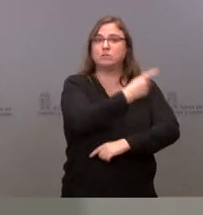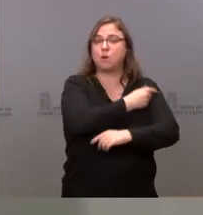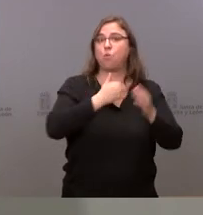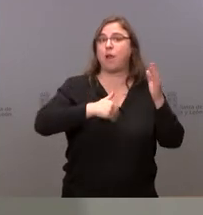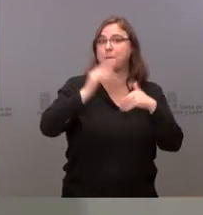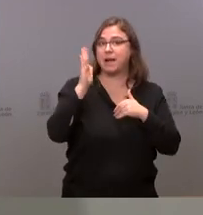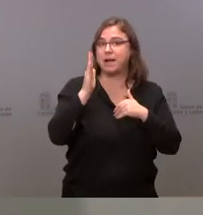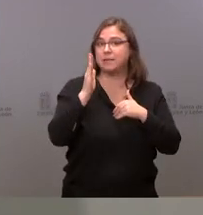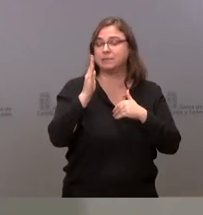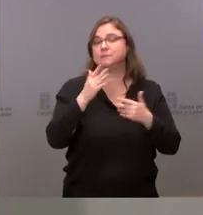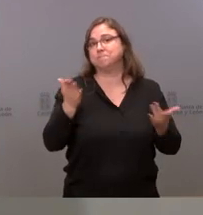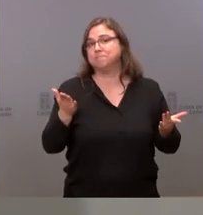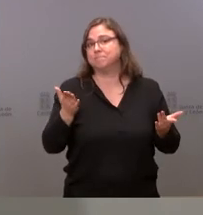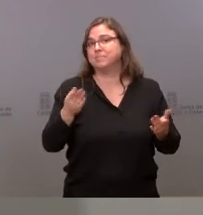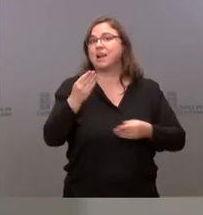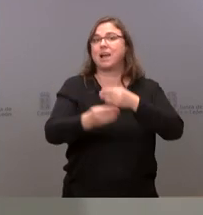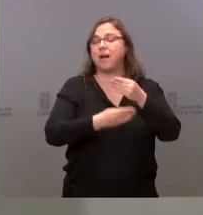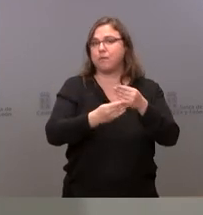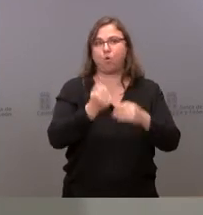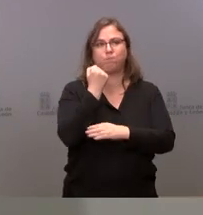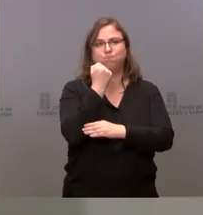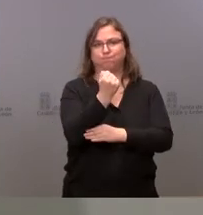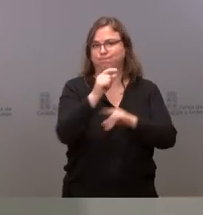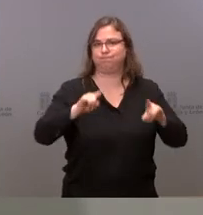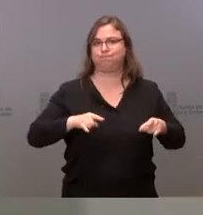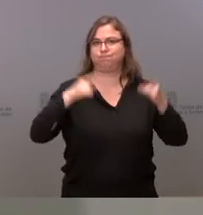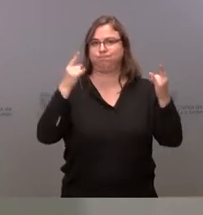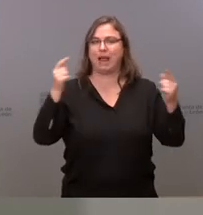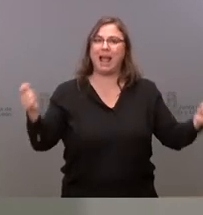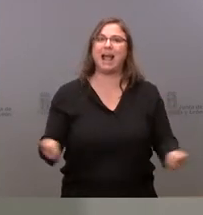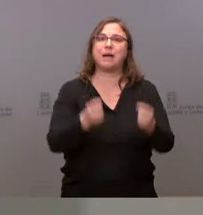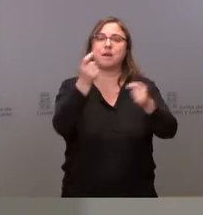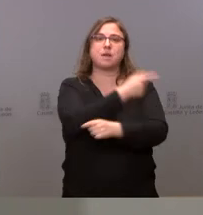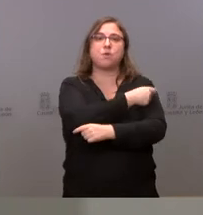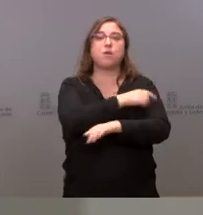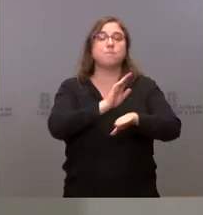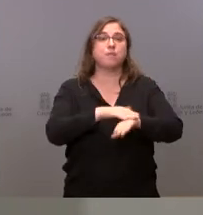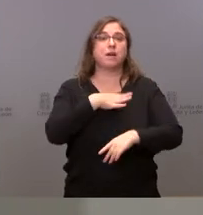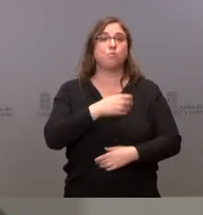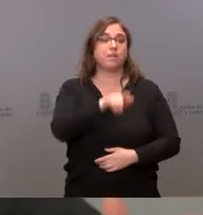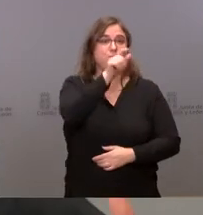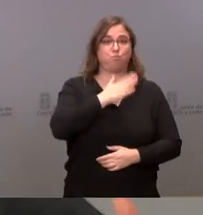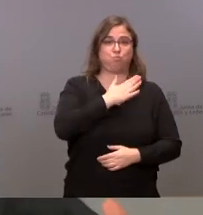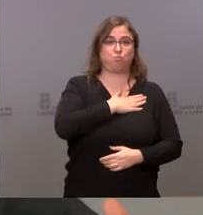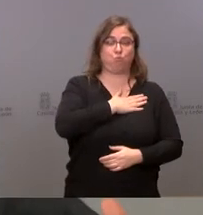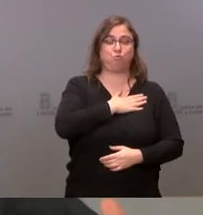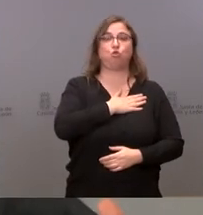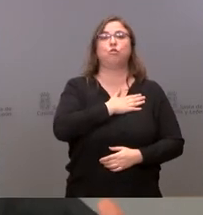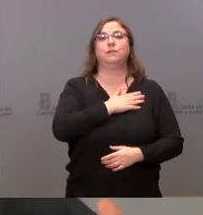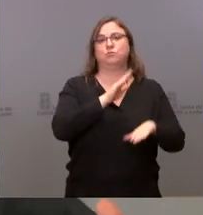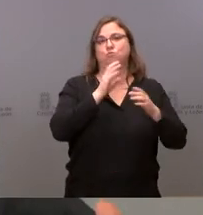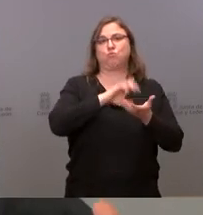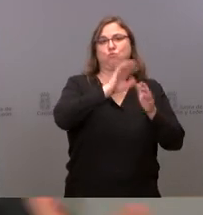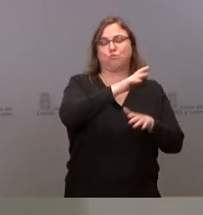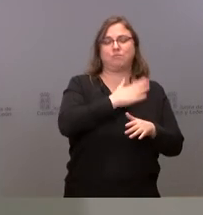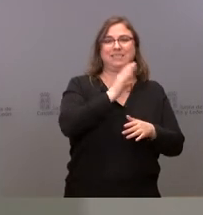asignado pues lógicamente lo que estamos haciendo es reforzando la campaña de vacunación la que podamos hacer con el personal del SACIL y la que puedan hacer estas unidades de